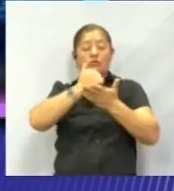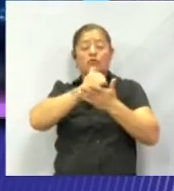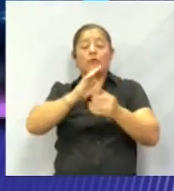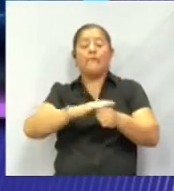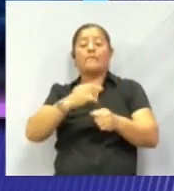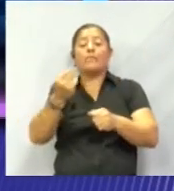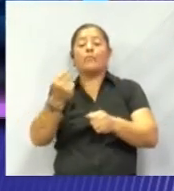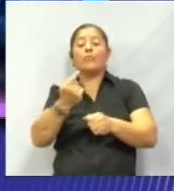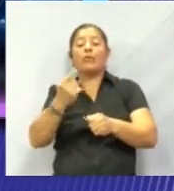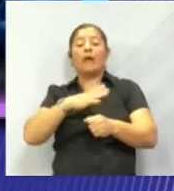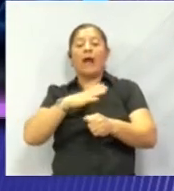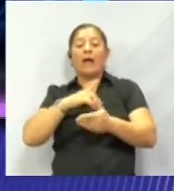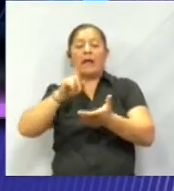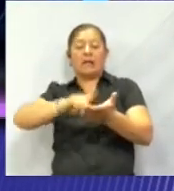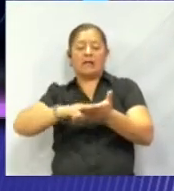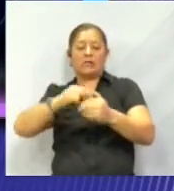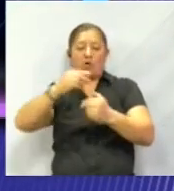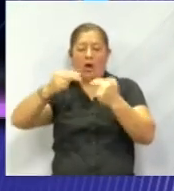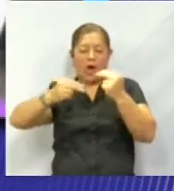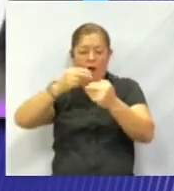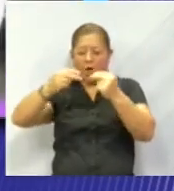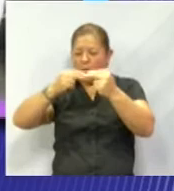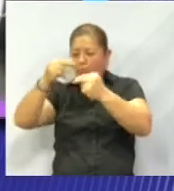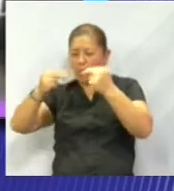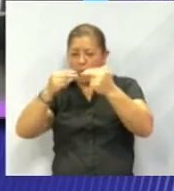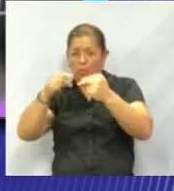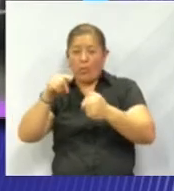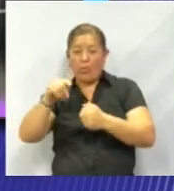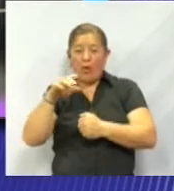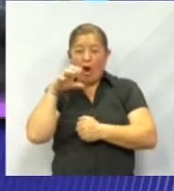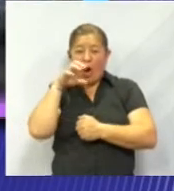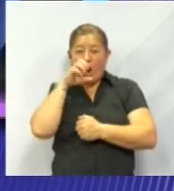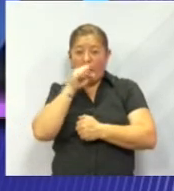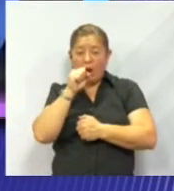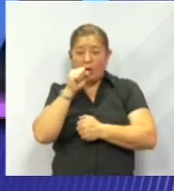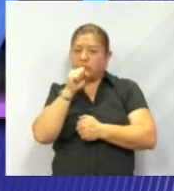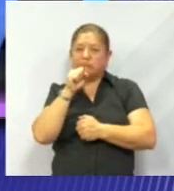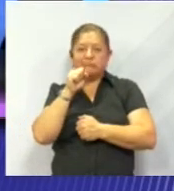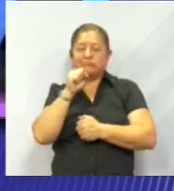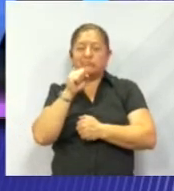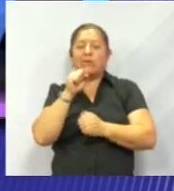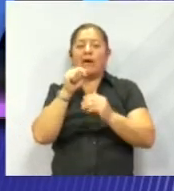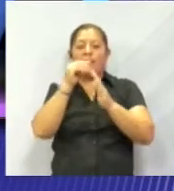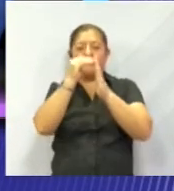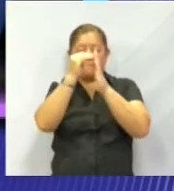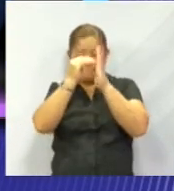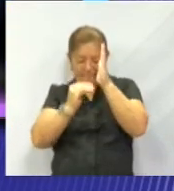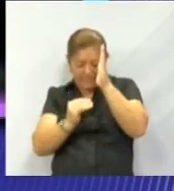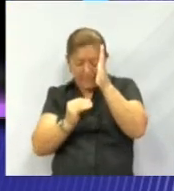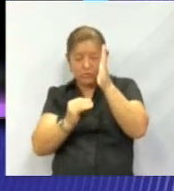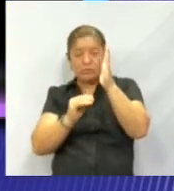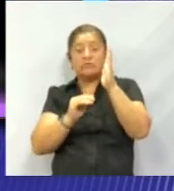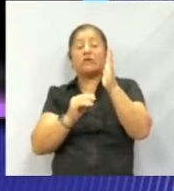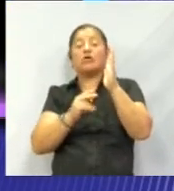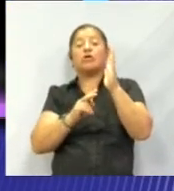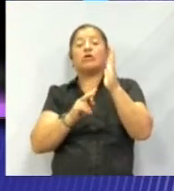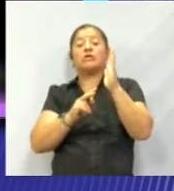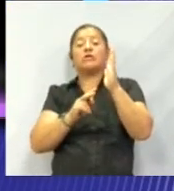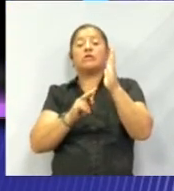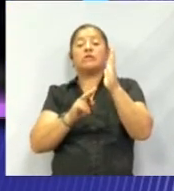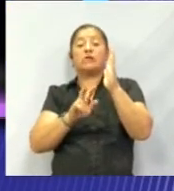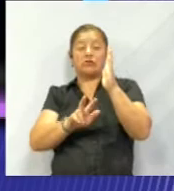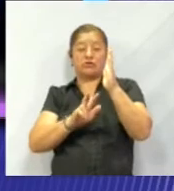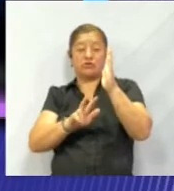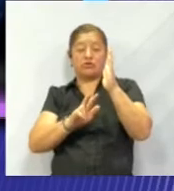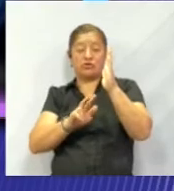componen. Y su temperatura puede ser de menos 218 grados centígrados. Es por eso que en este planeta